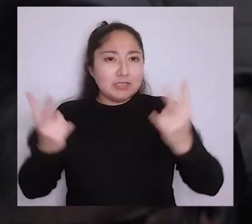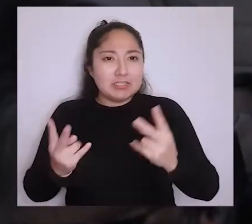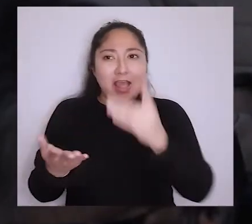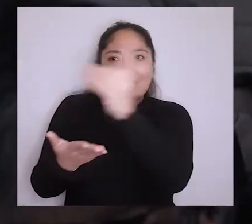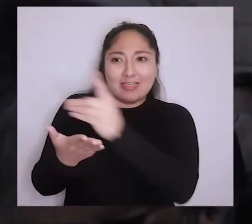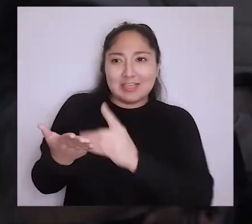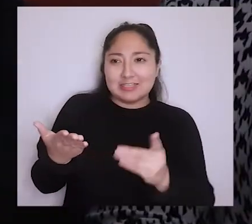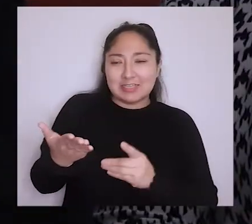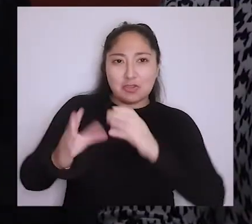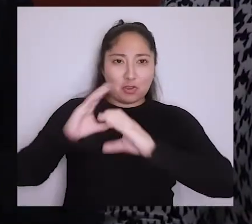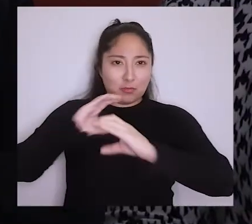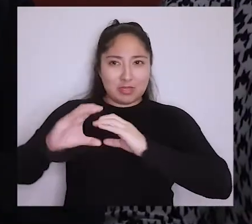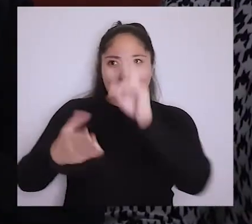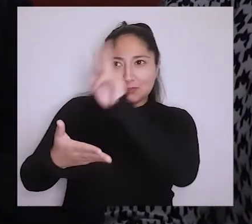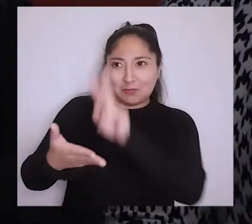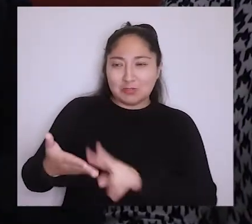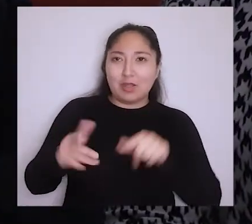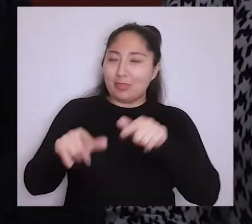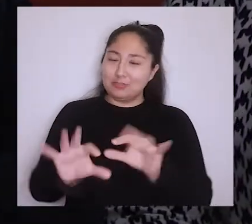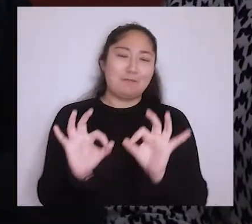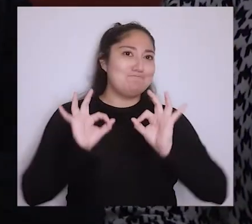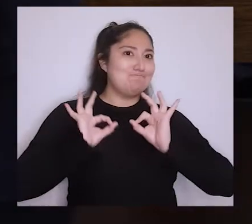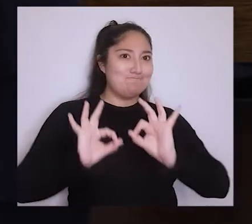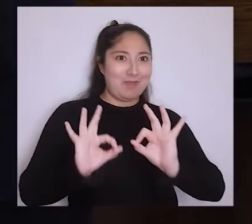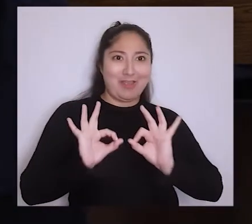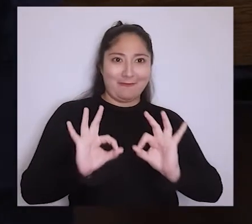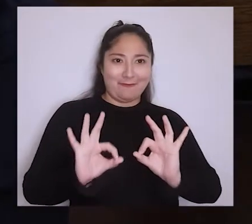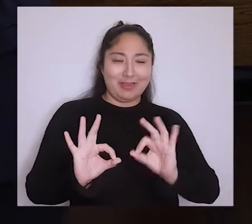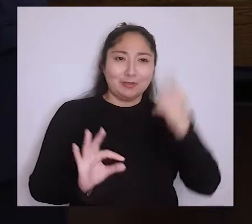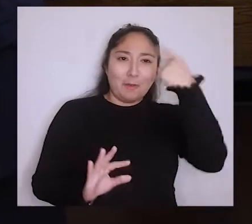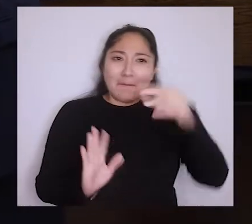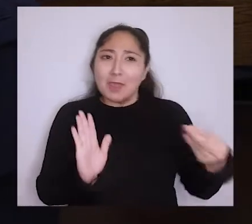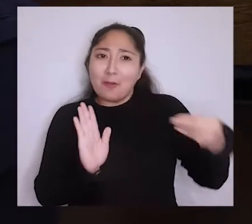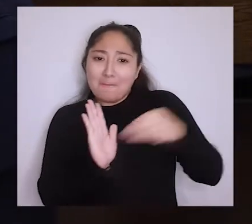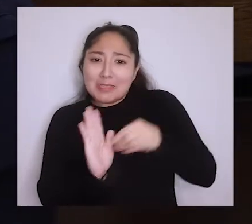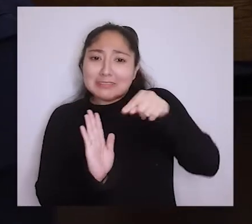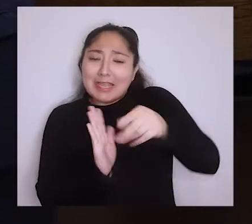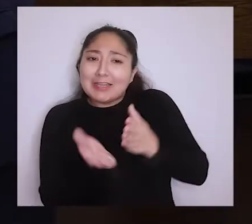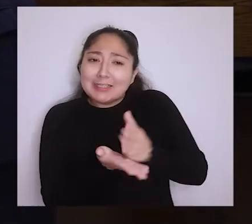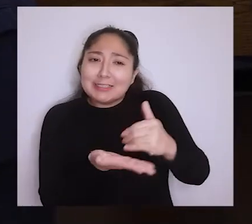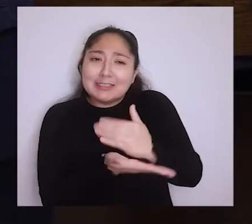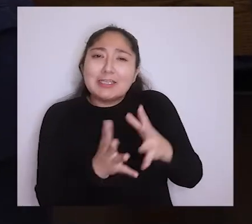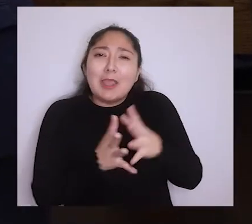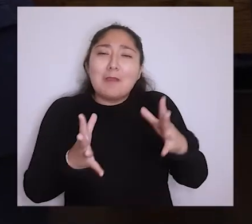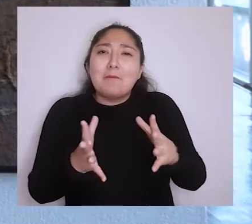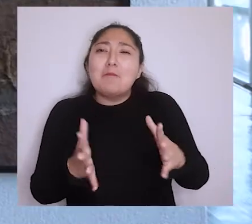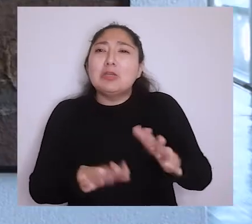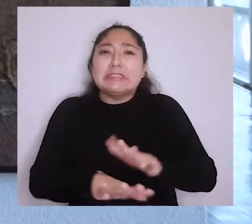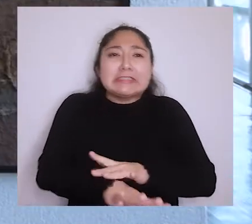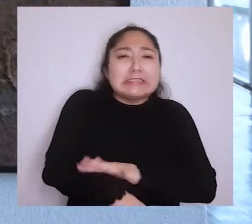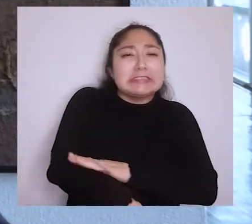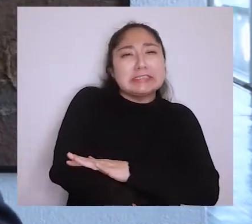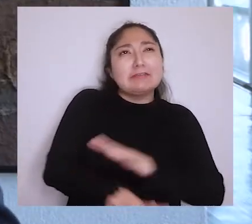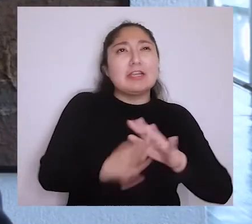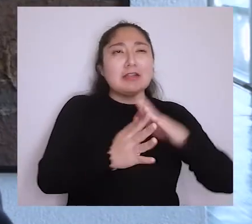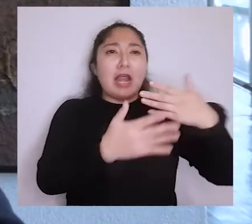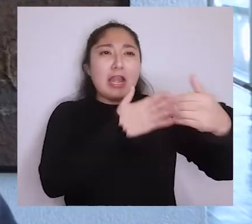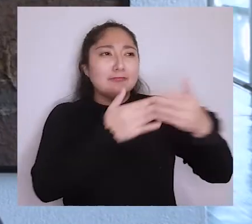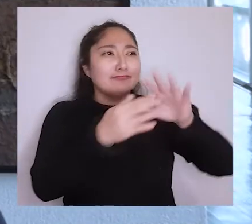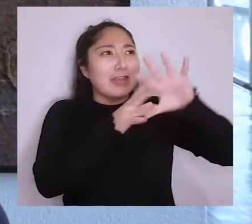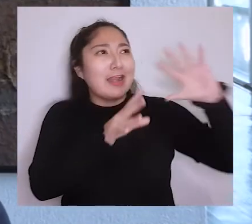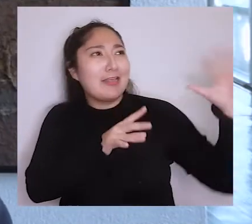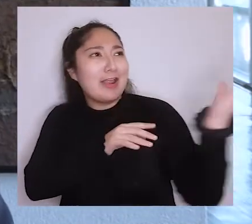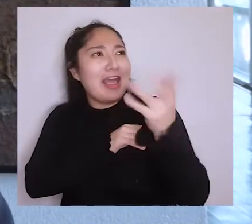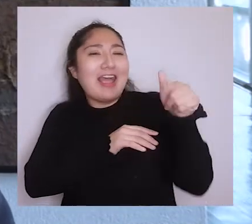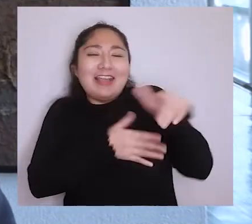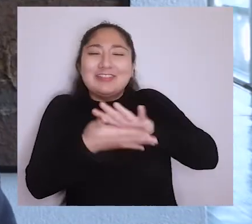y diseño de comunicación visual, por lo tanto acá es perfecto. Pero además esta nueva estrategia es muy sensible a los temas medioambientales y por lo